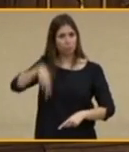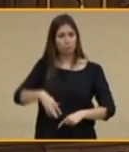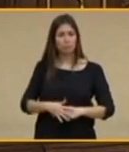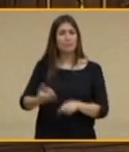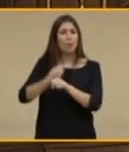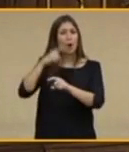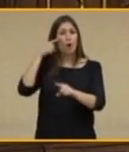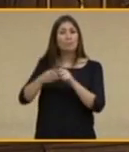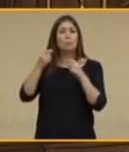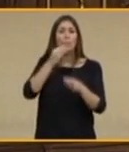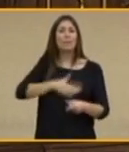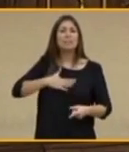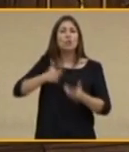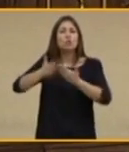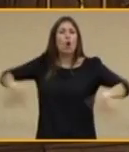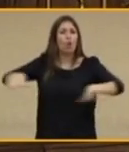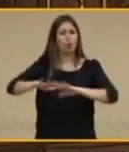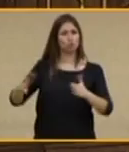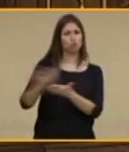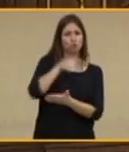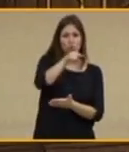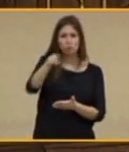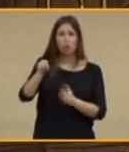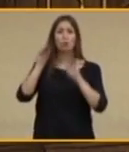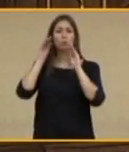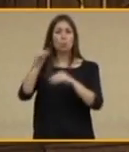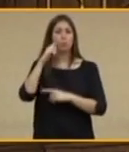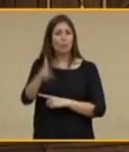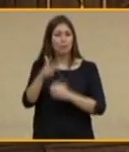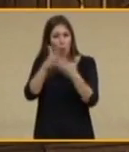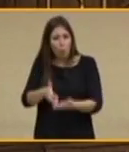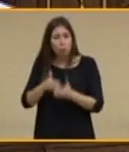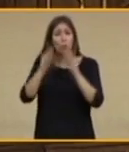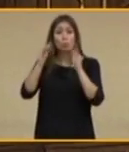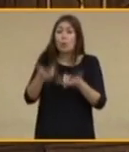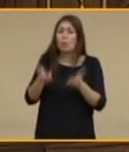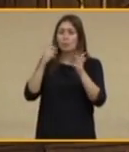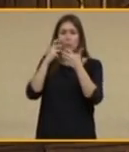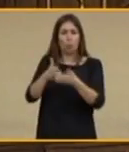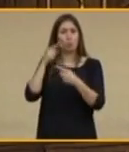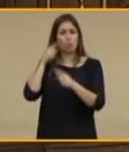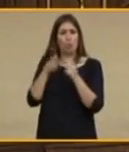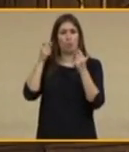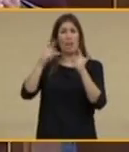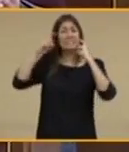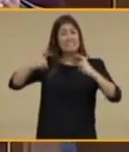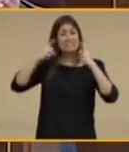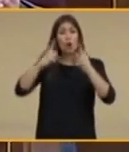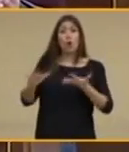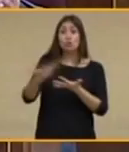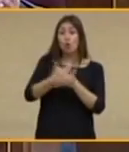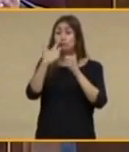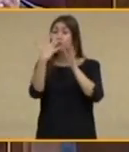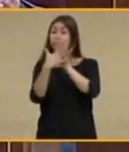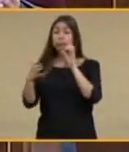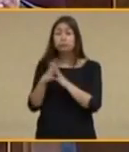todos, lucho por sus derechos y por sus libertades que con esfuerzo logramos entre todos y entre